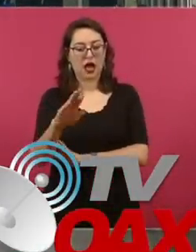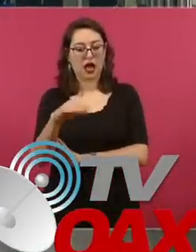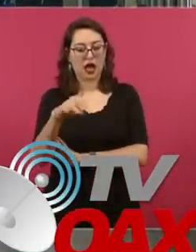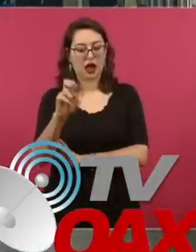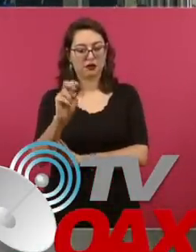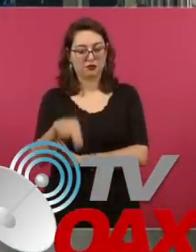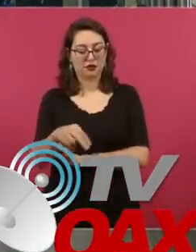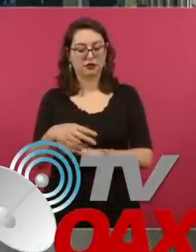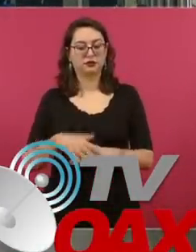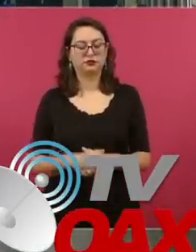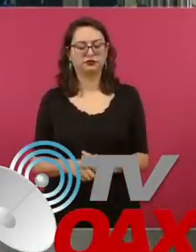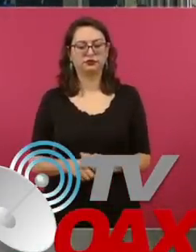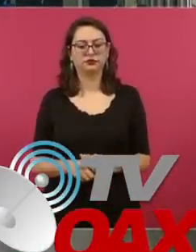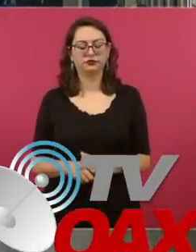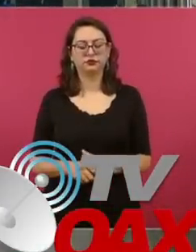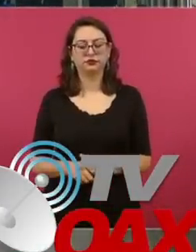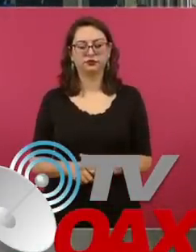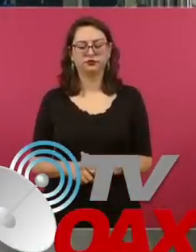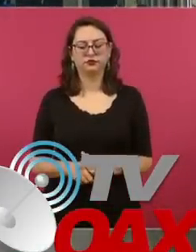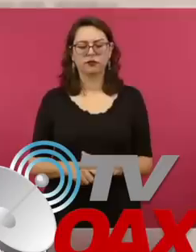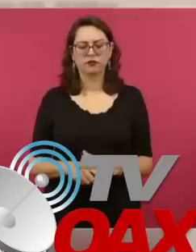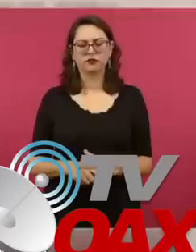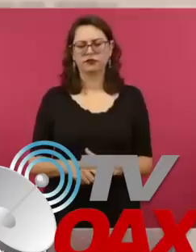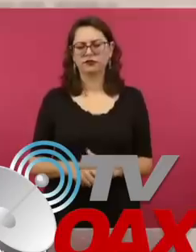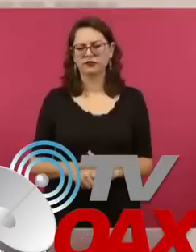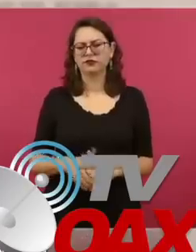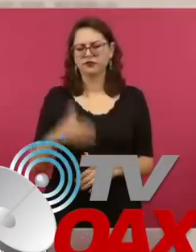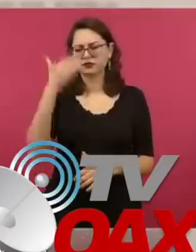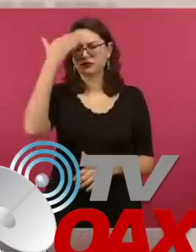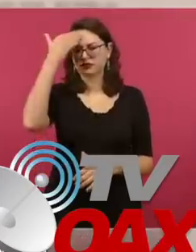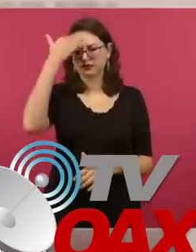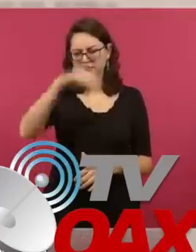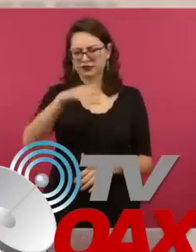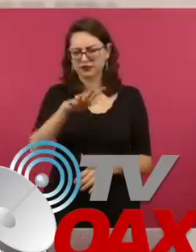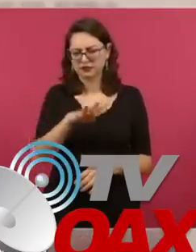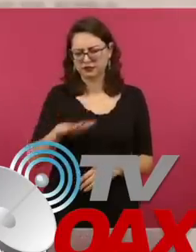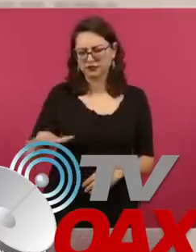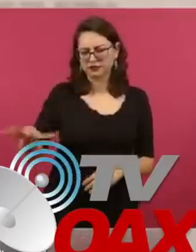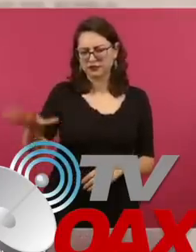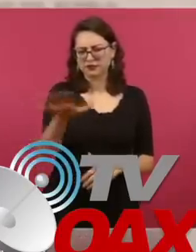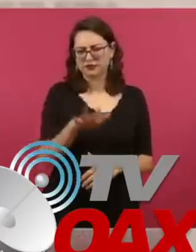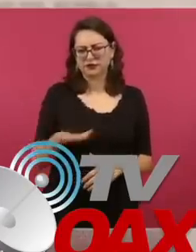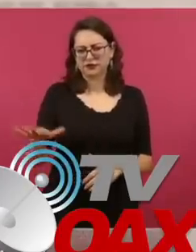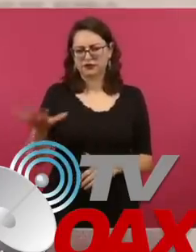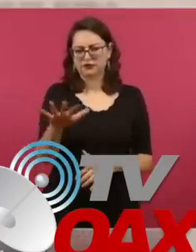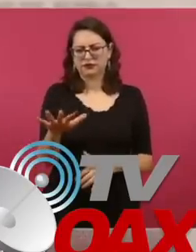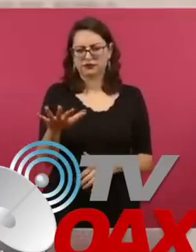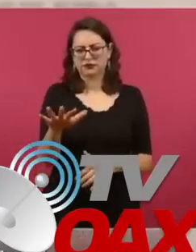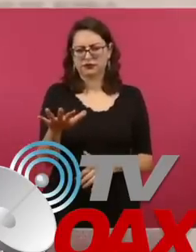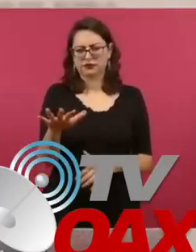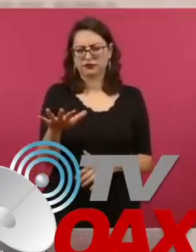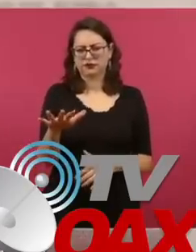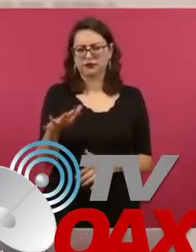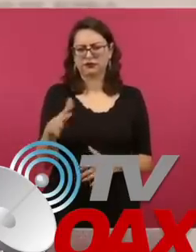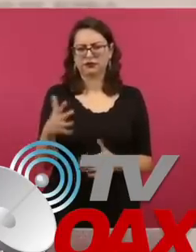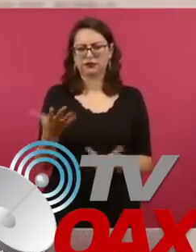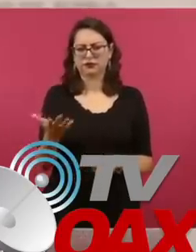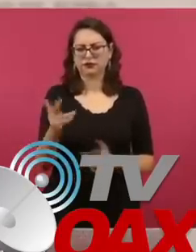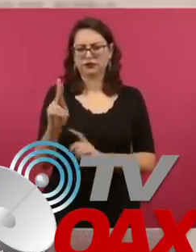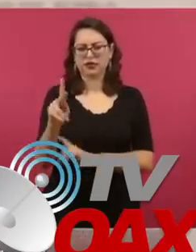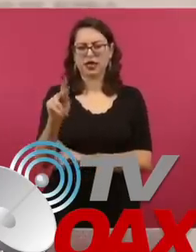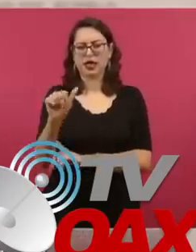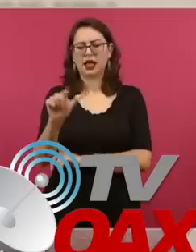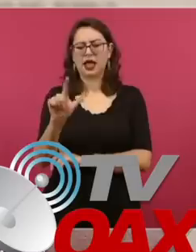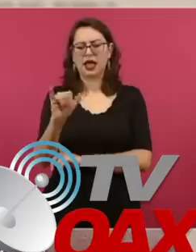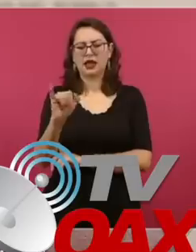Bulkan, lo de Bulkan. Bulkan es la empresa que es dueña del banco de Calica.